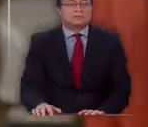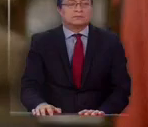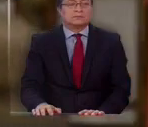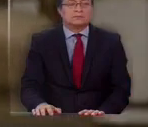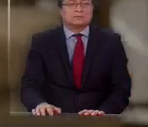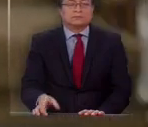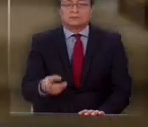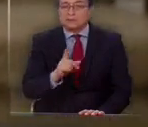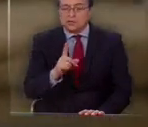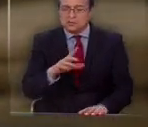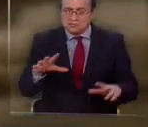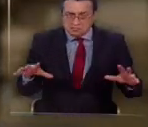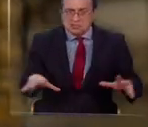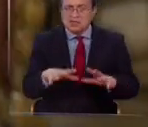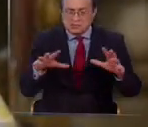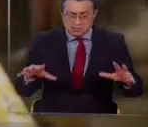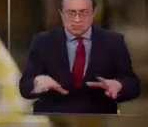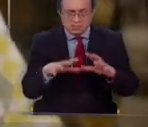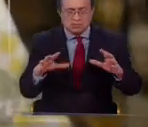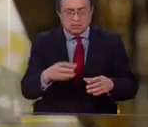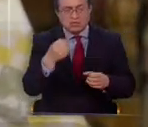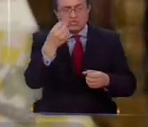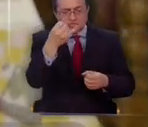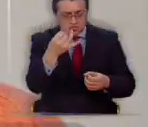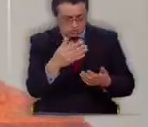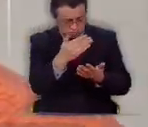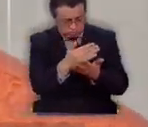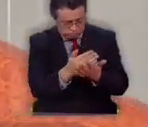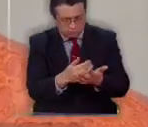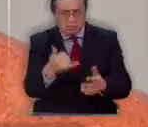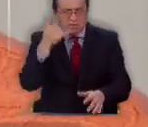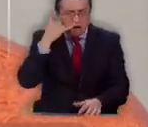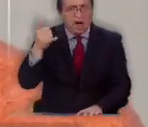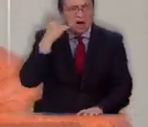No se conformó e insistió en cada número de la nómina.